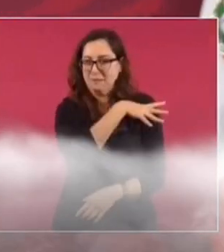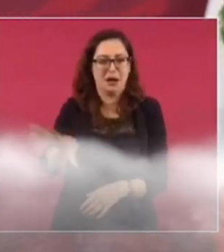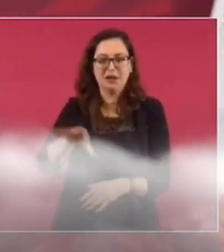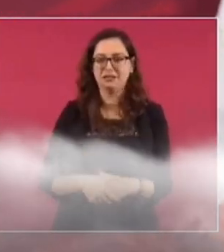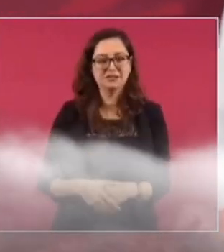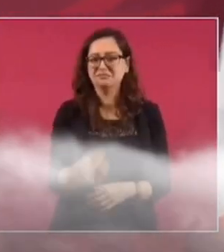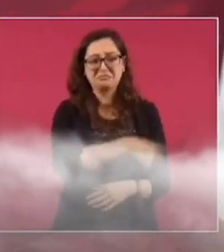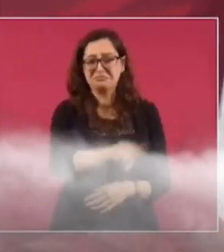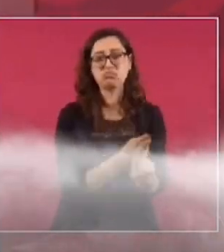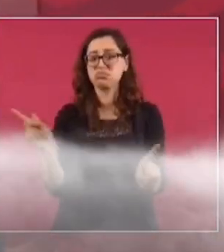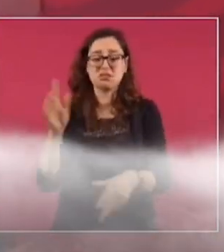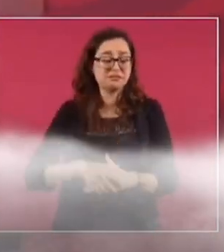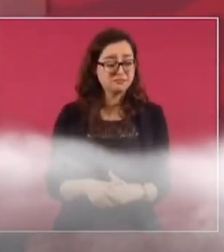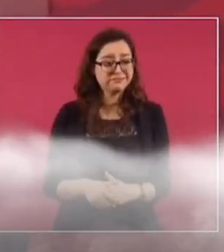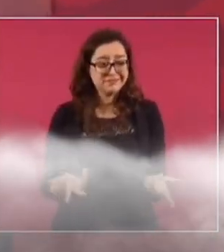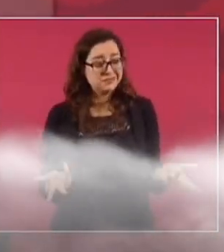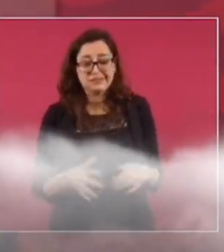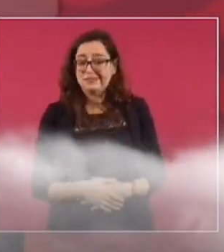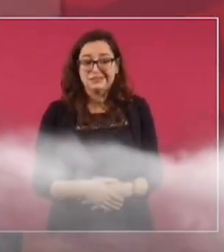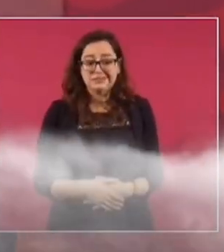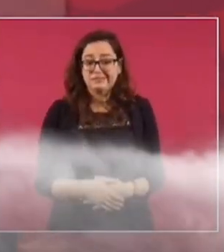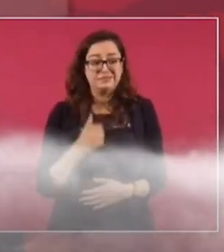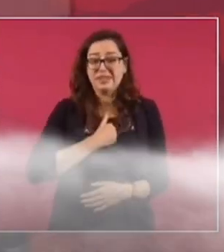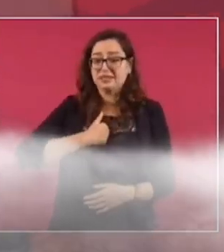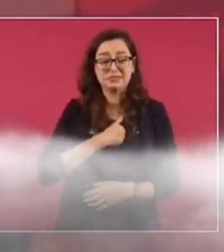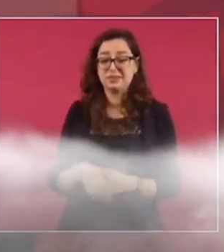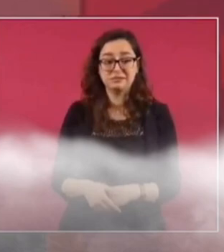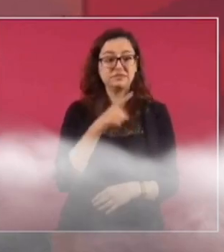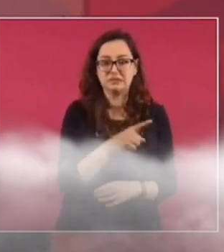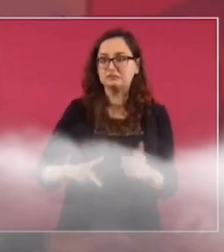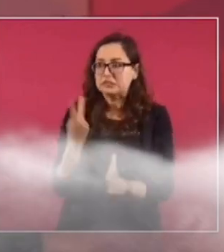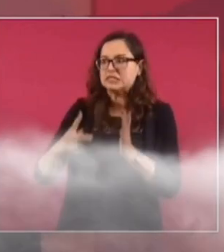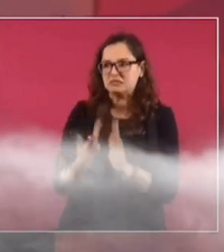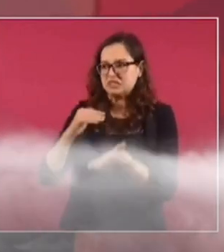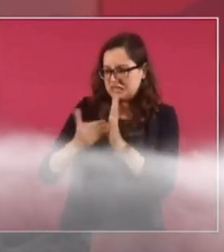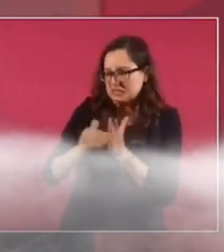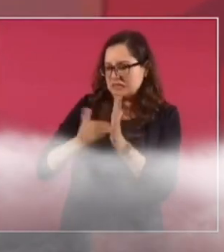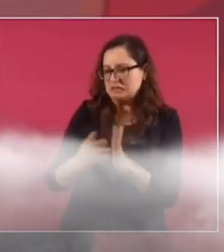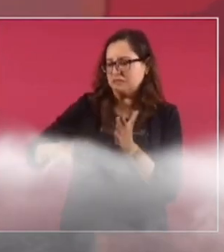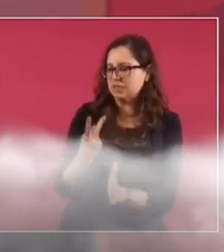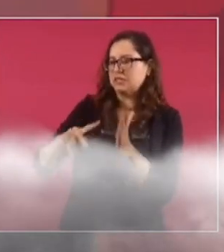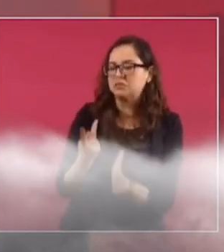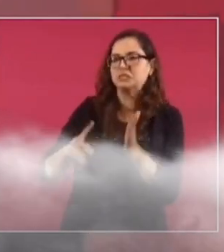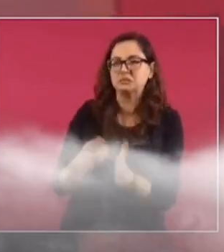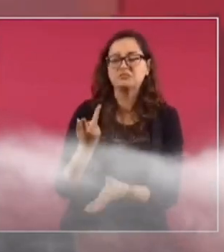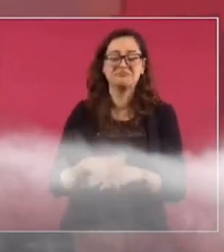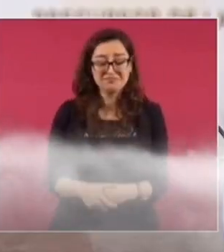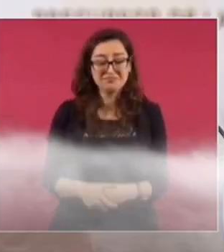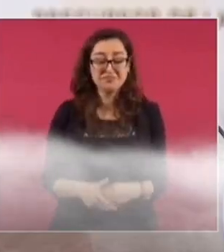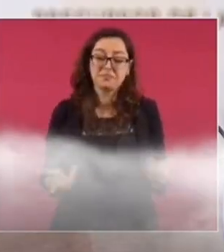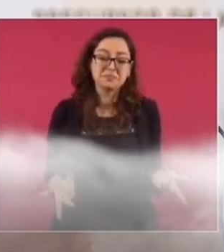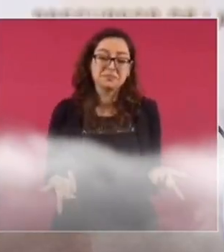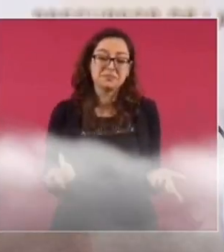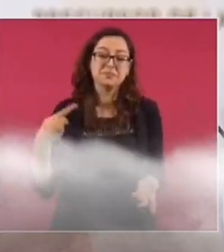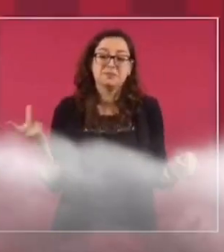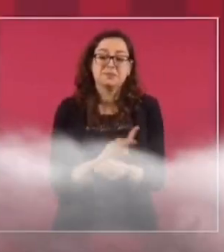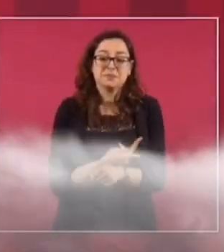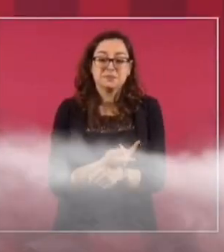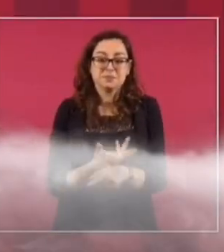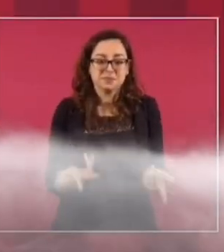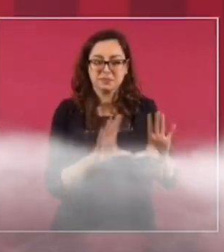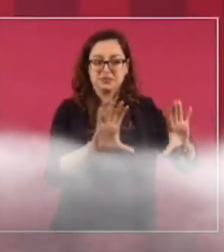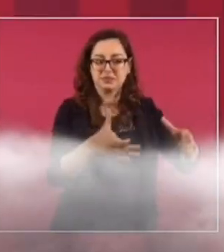Están muy desorientados y es una tras otra. Y todos los medios de información. Pero entonces